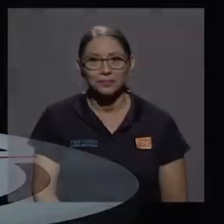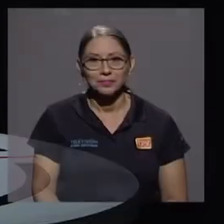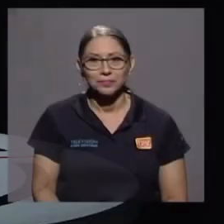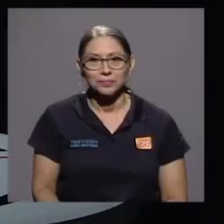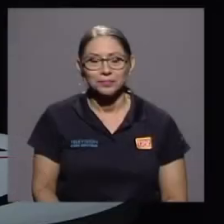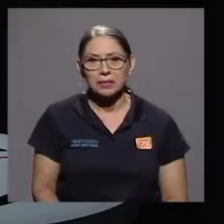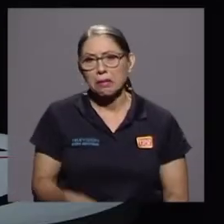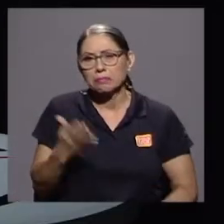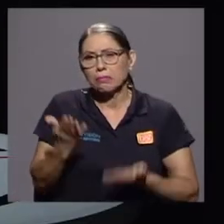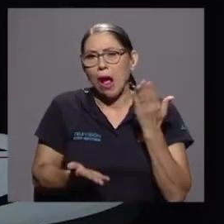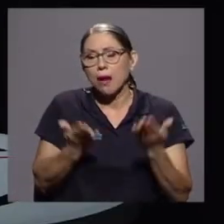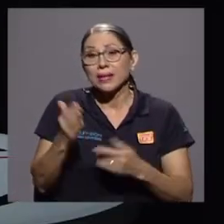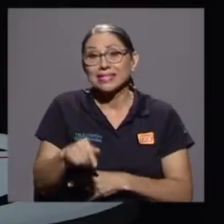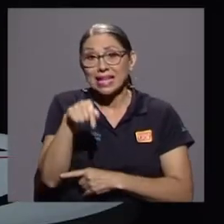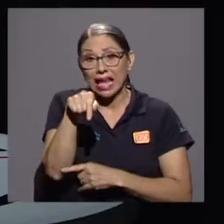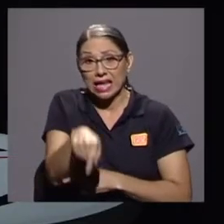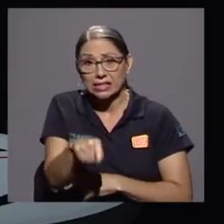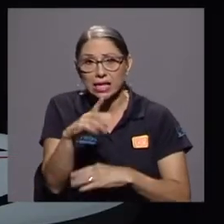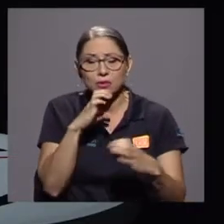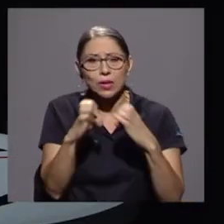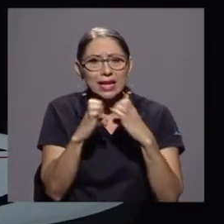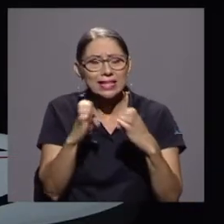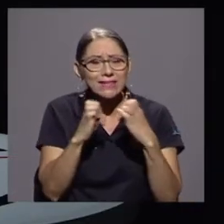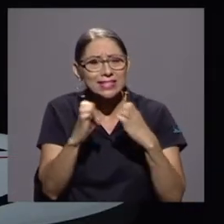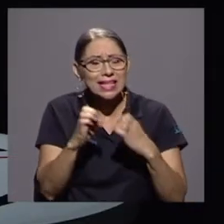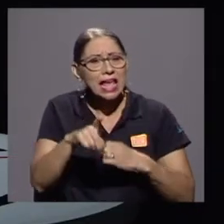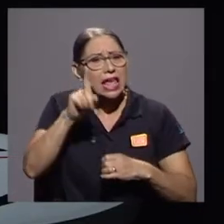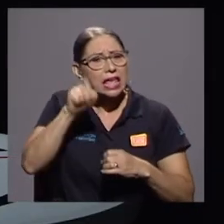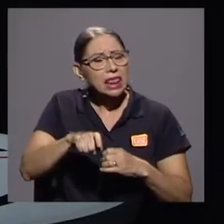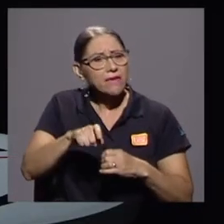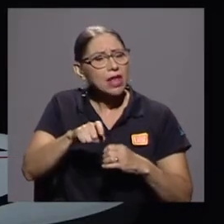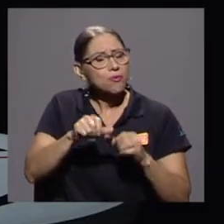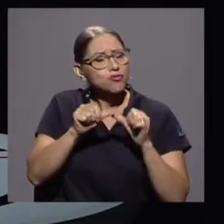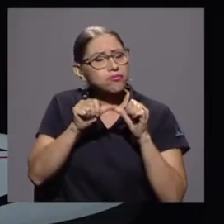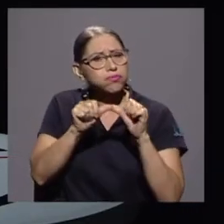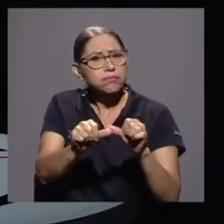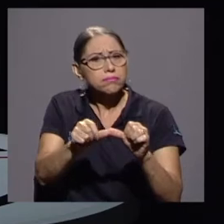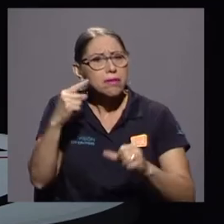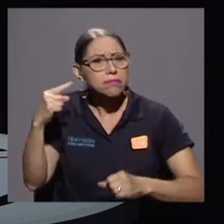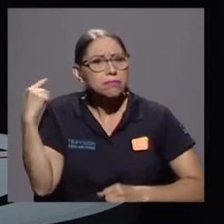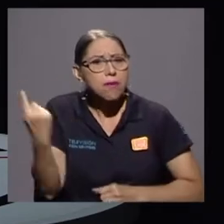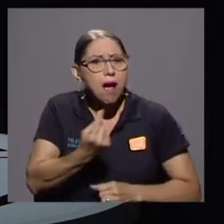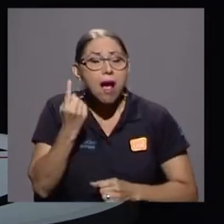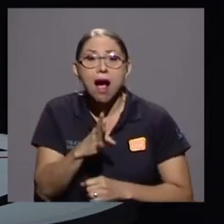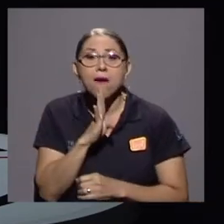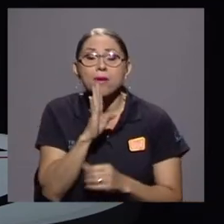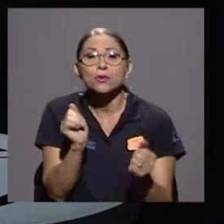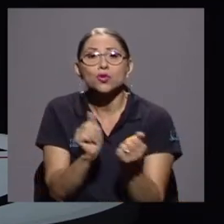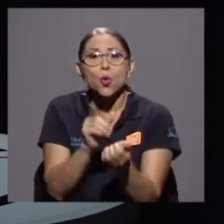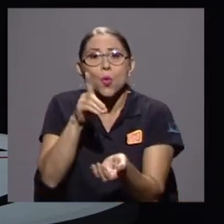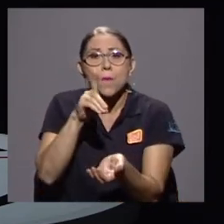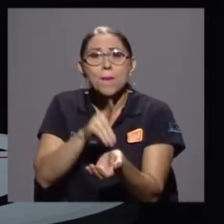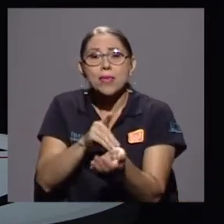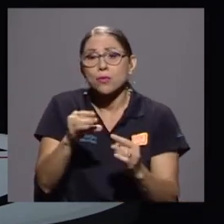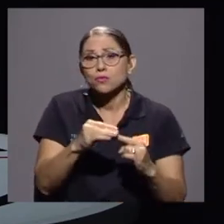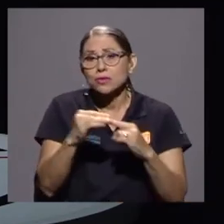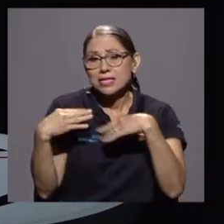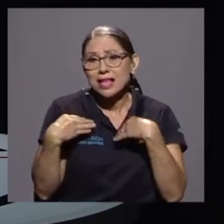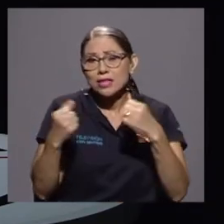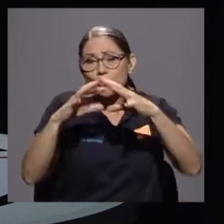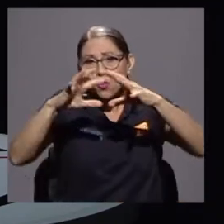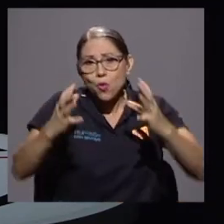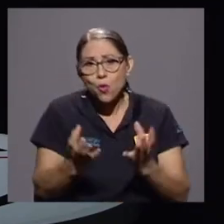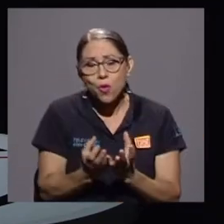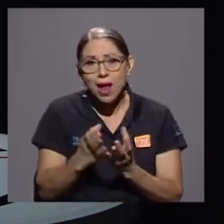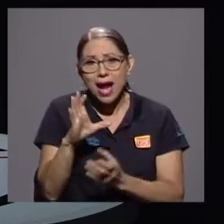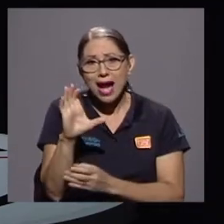Esta tal vez es una de las entrevistas que deberíamos de guardar para todos los tiempos. Conversamos con un médico salubrista global, don Carlos